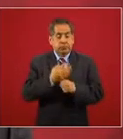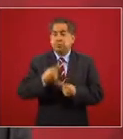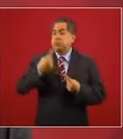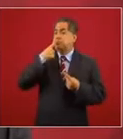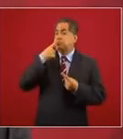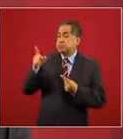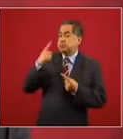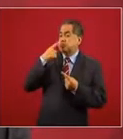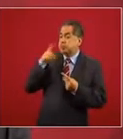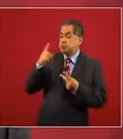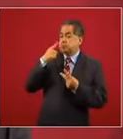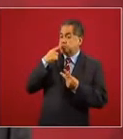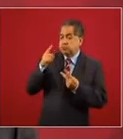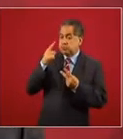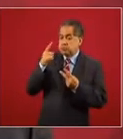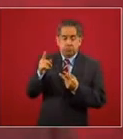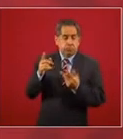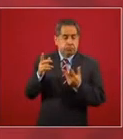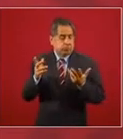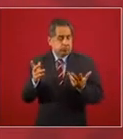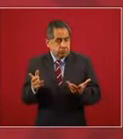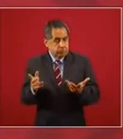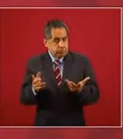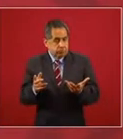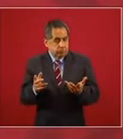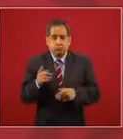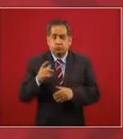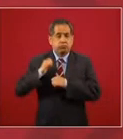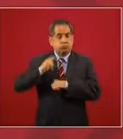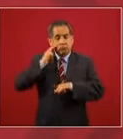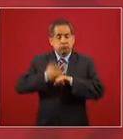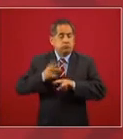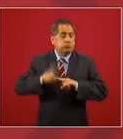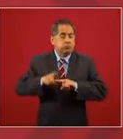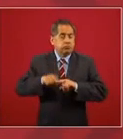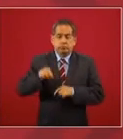y corresponde a la fiscalía